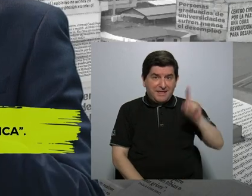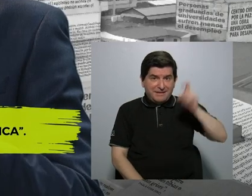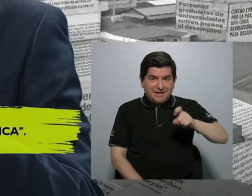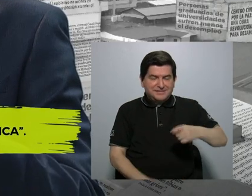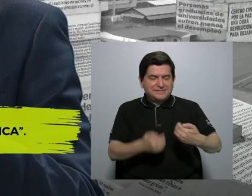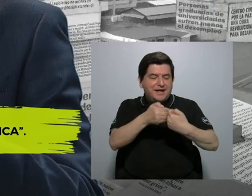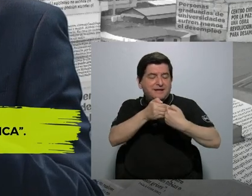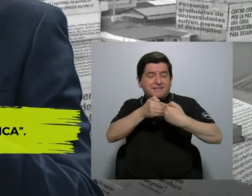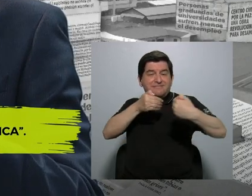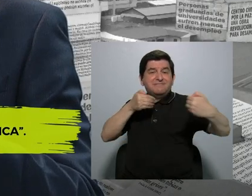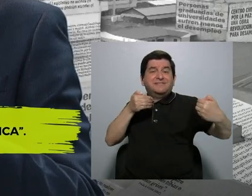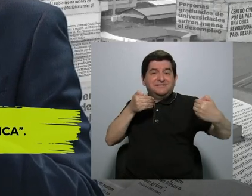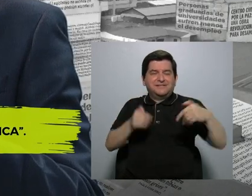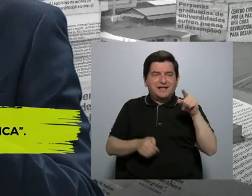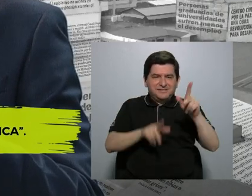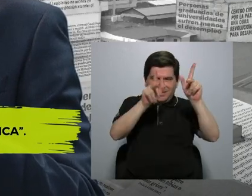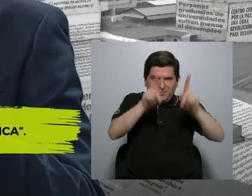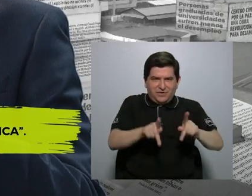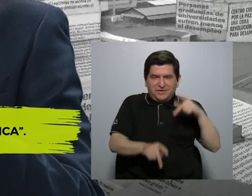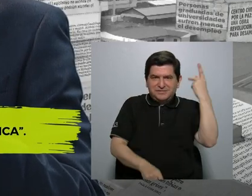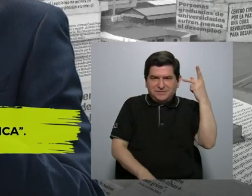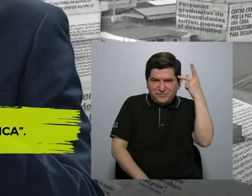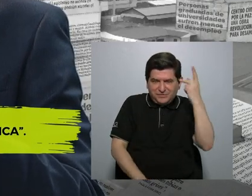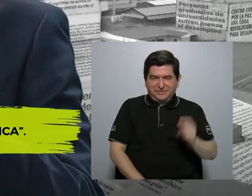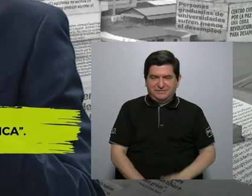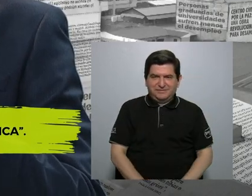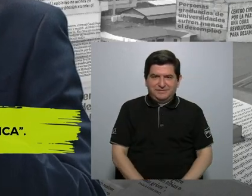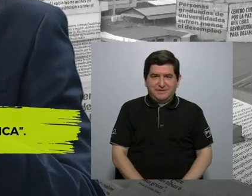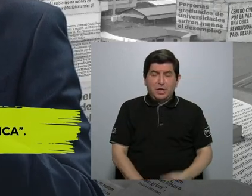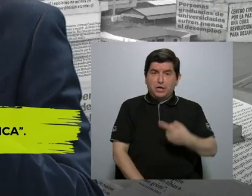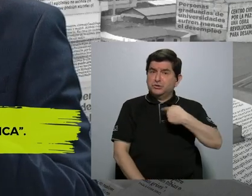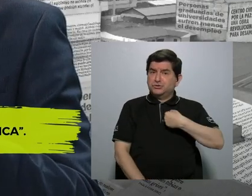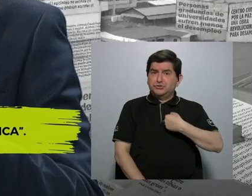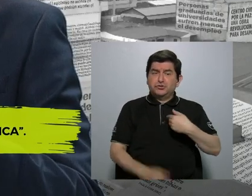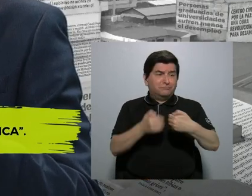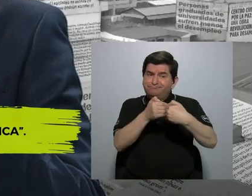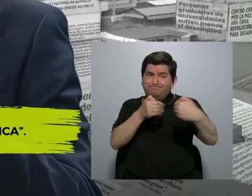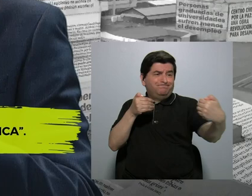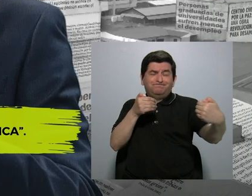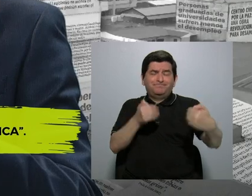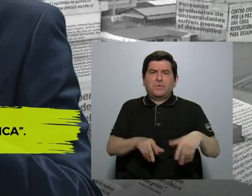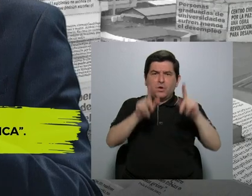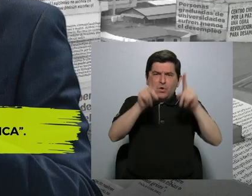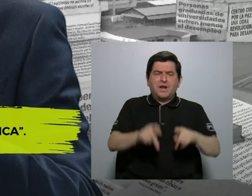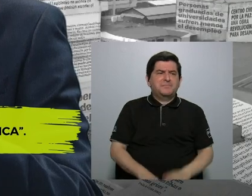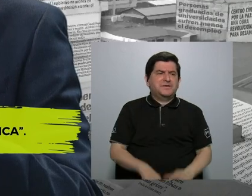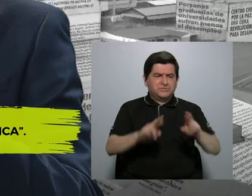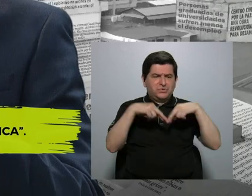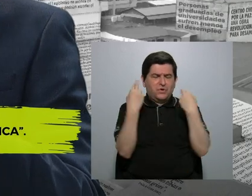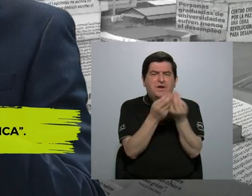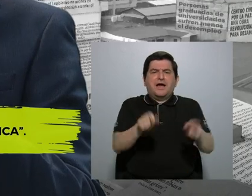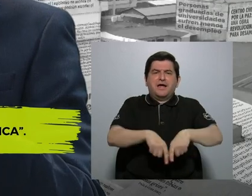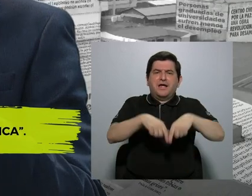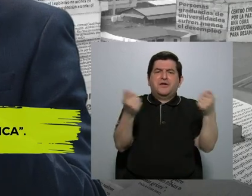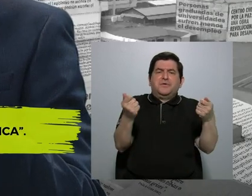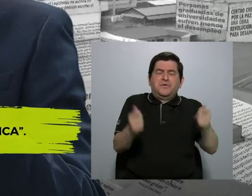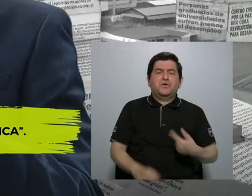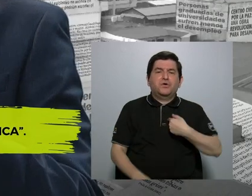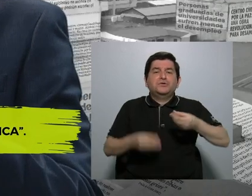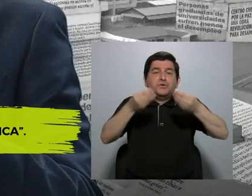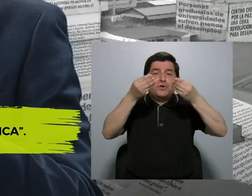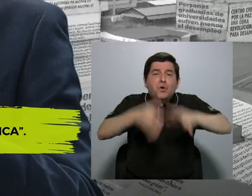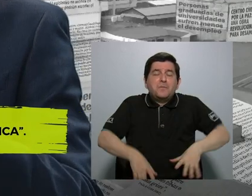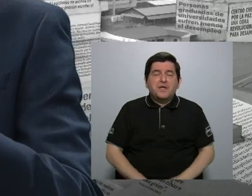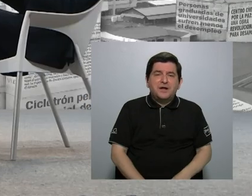distancia con esa figura política. Porque entonces, si yo no tengo distancia con el que da la conferencia de prensa, entonces pierdo